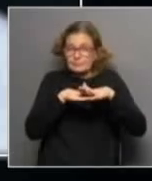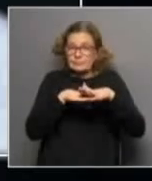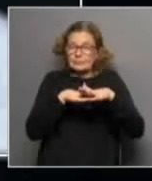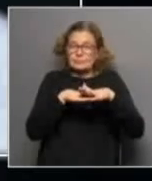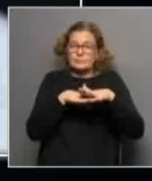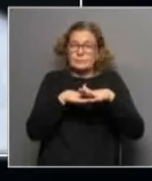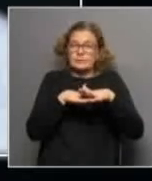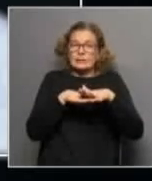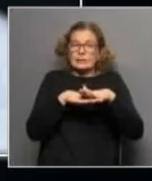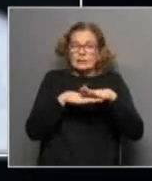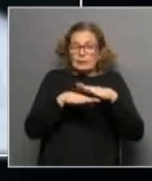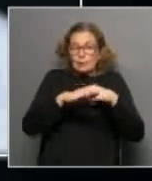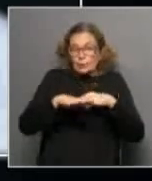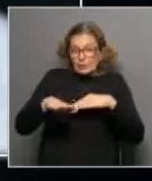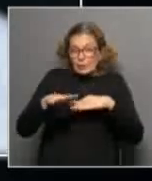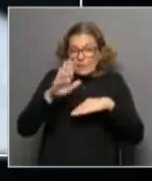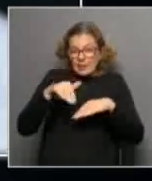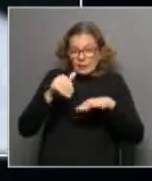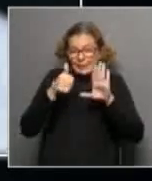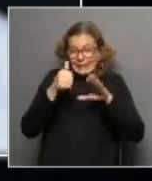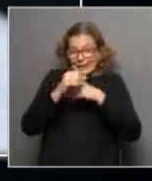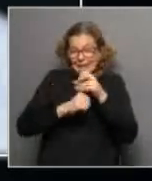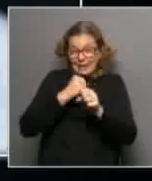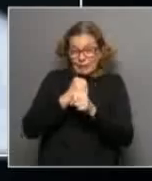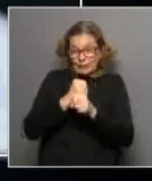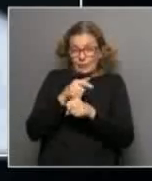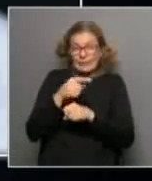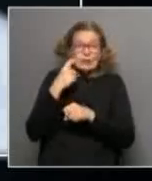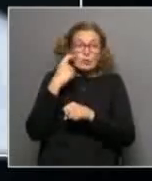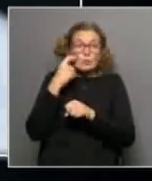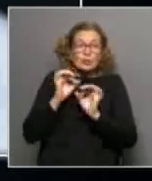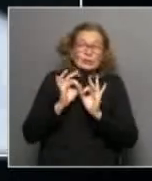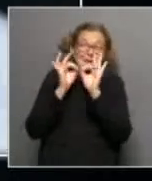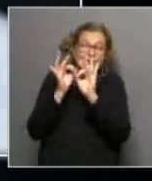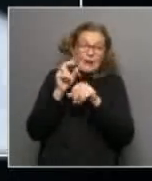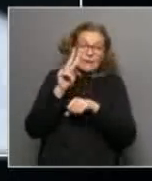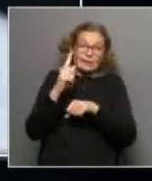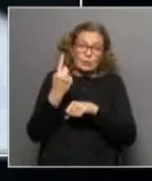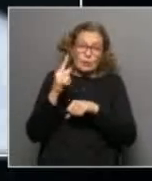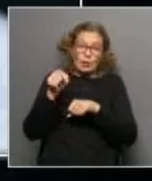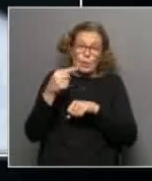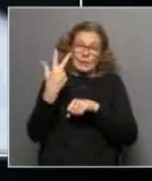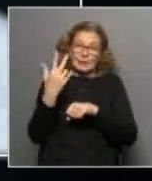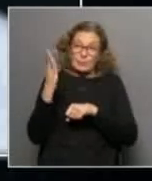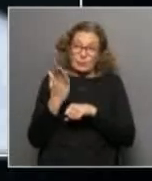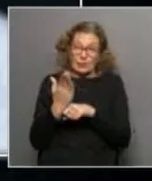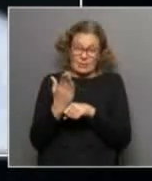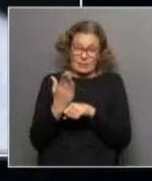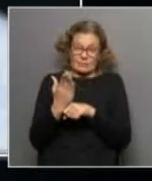en los niños menores de 6 años, ese número asciende a 21,3%.